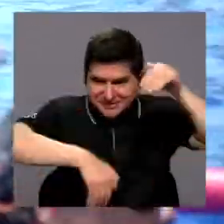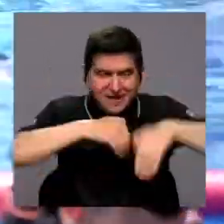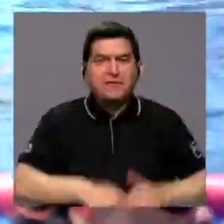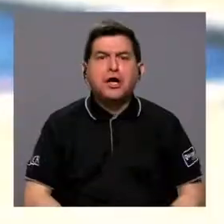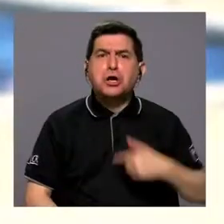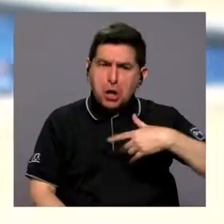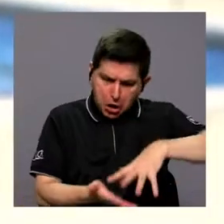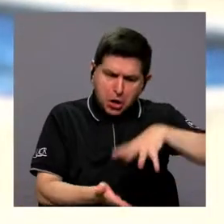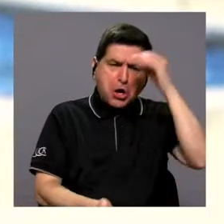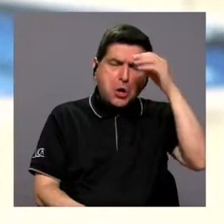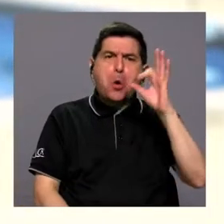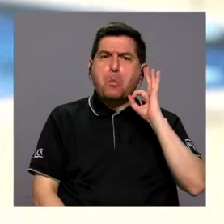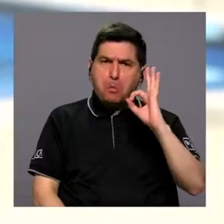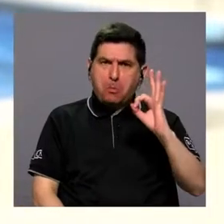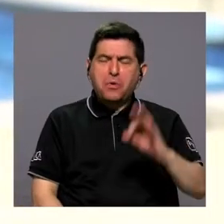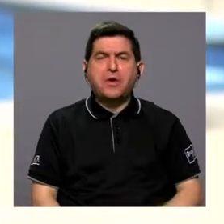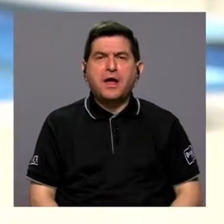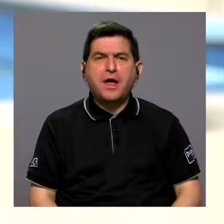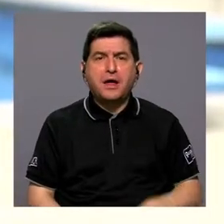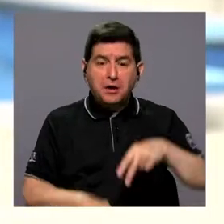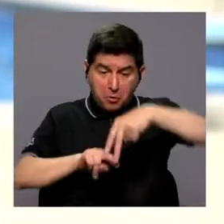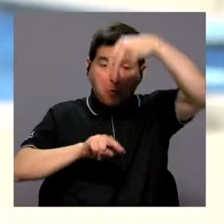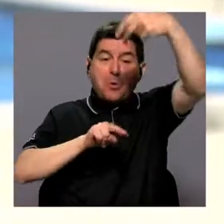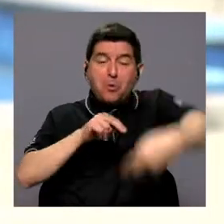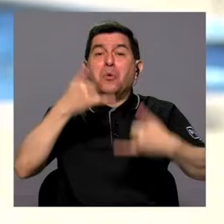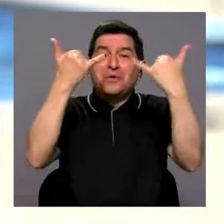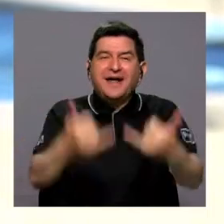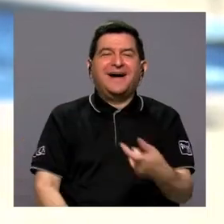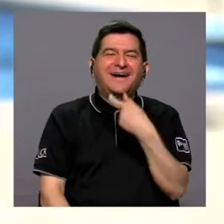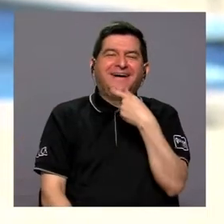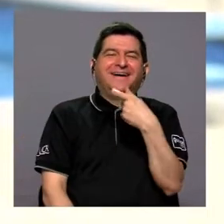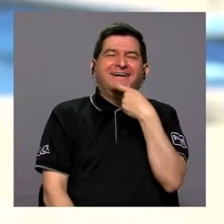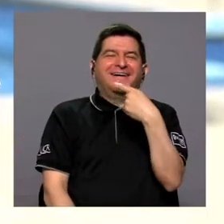Y aprendí a nadar y hasta el trampolín me he tirado ya.